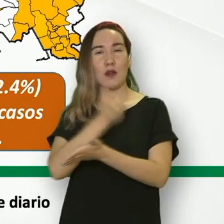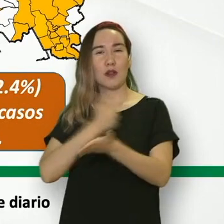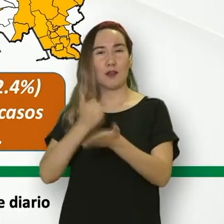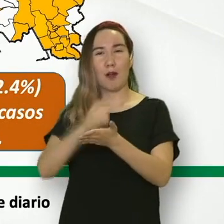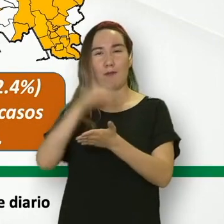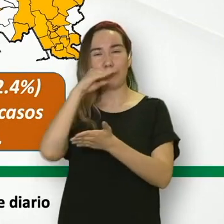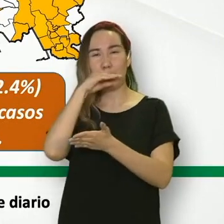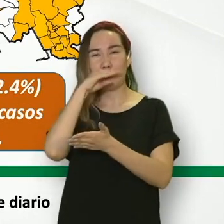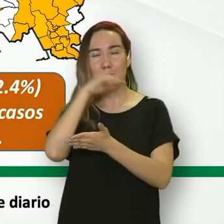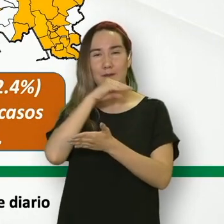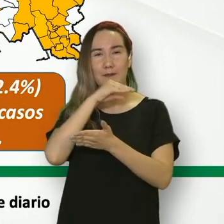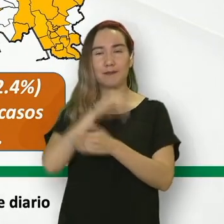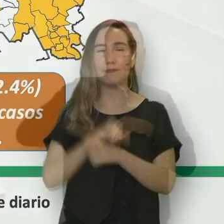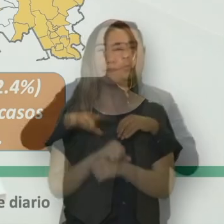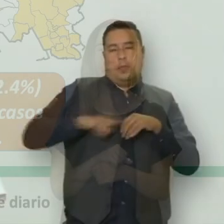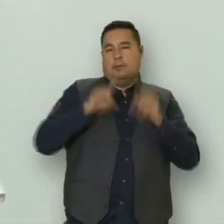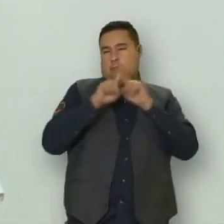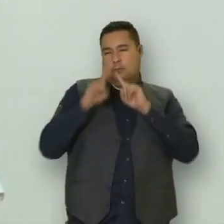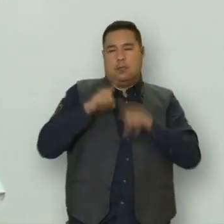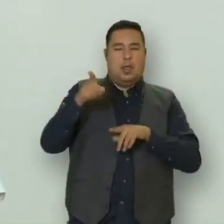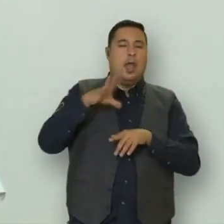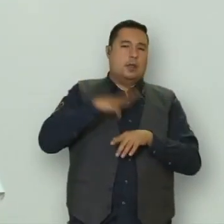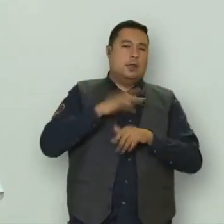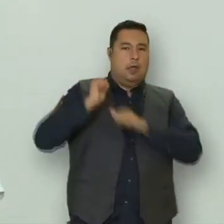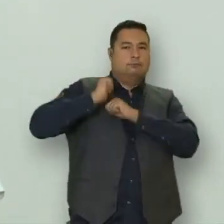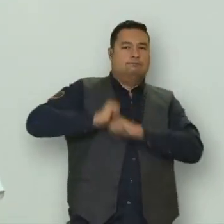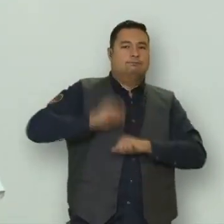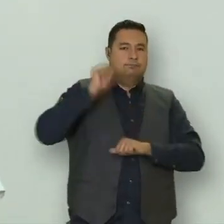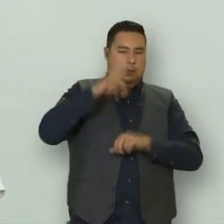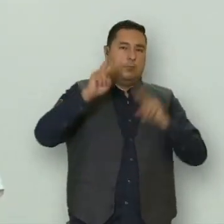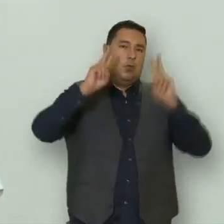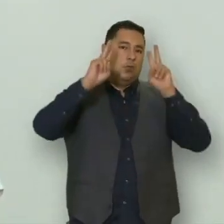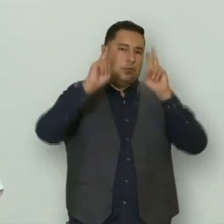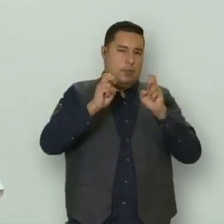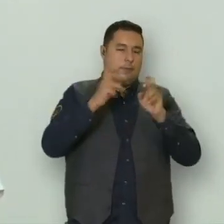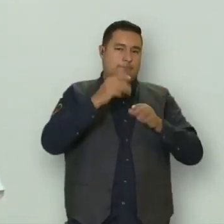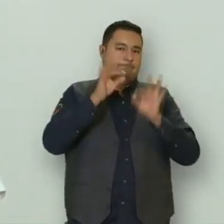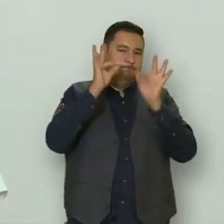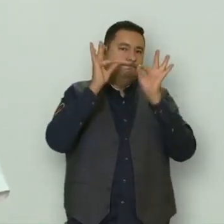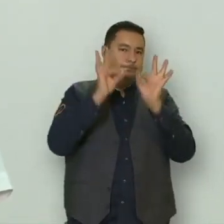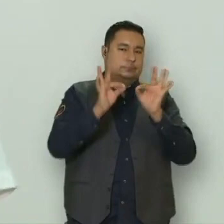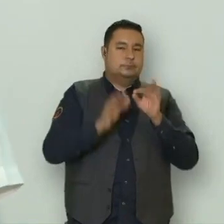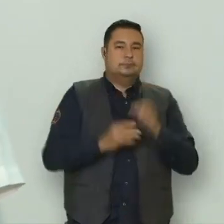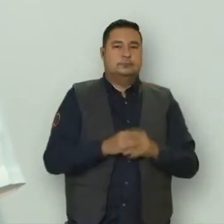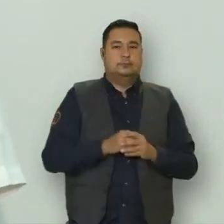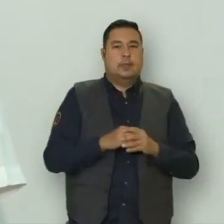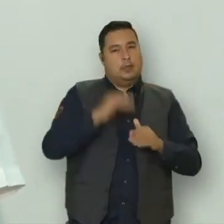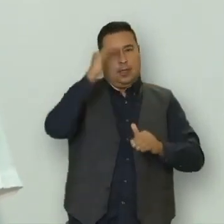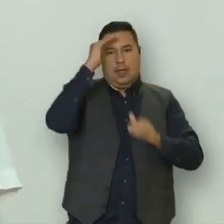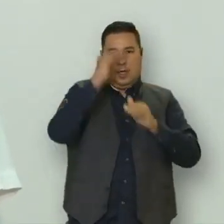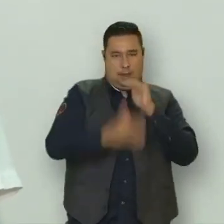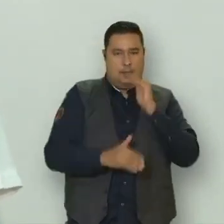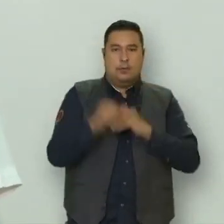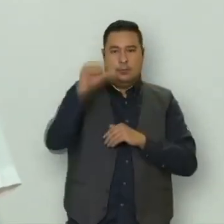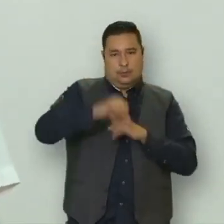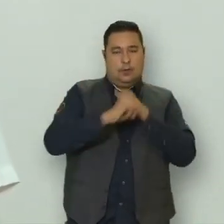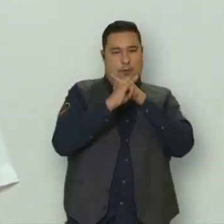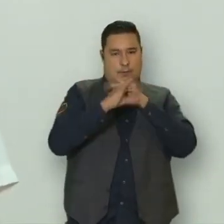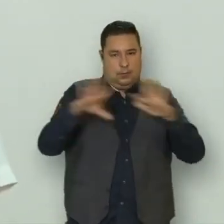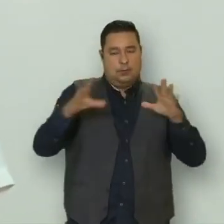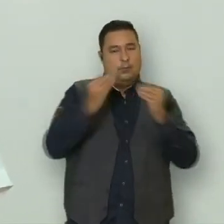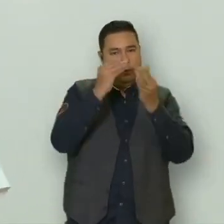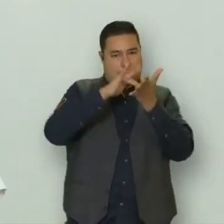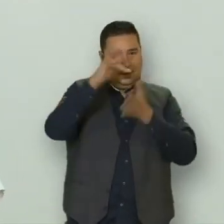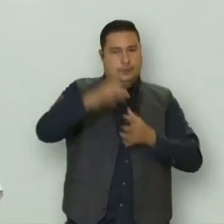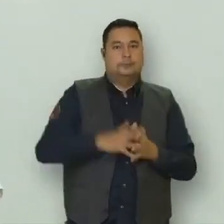En cuanto a las defunciones, se trata de tres hombres y una mujer. Una persona se encontraba en el grupo de edad de 50 a 65